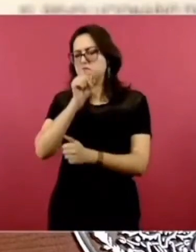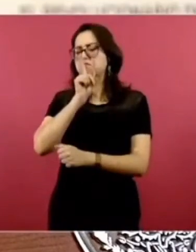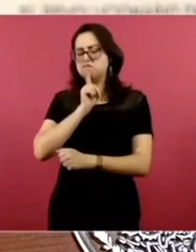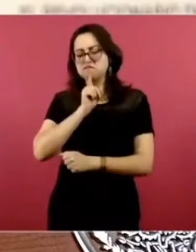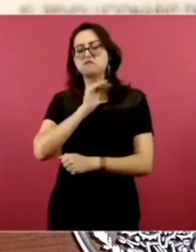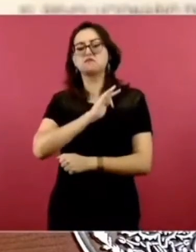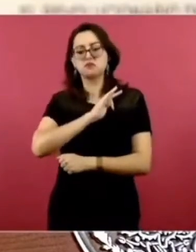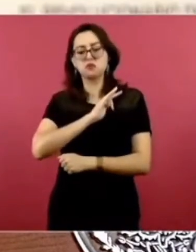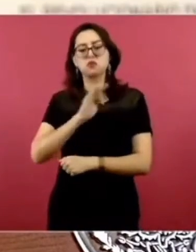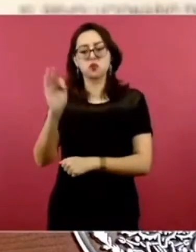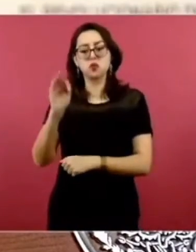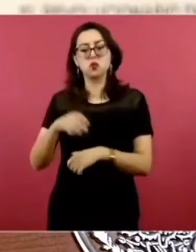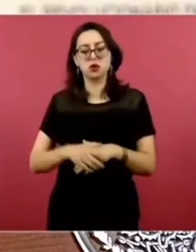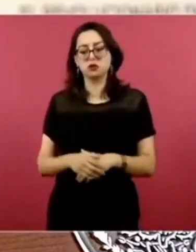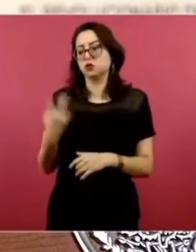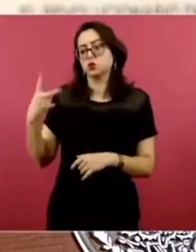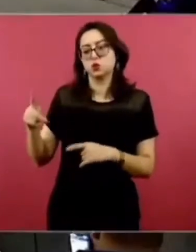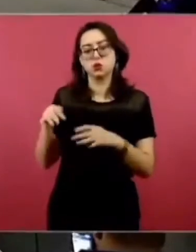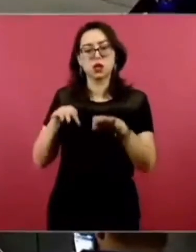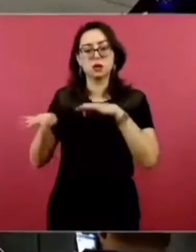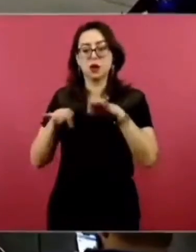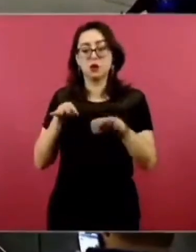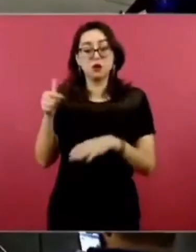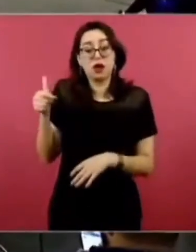Que es parte de su oficio.